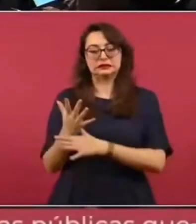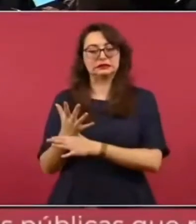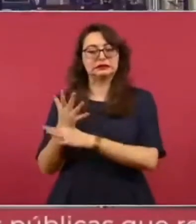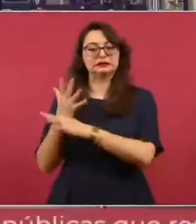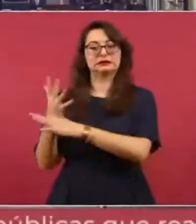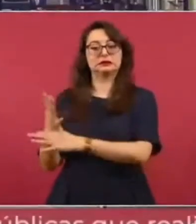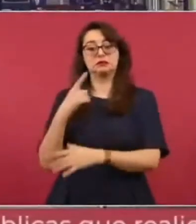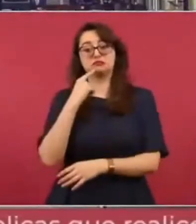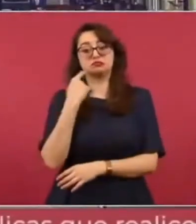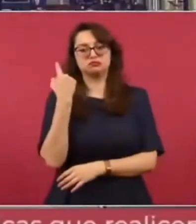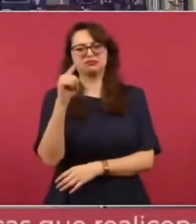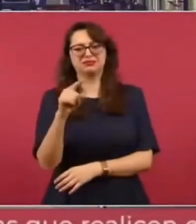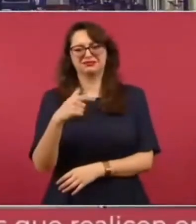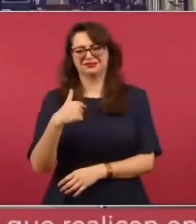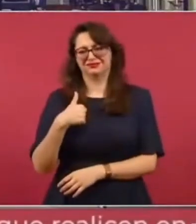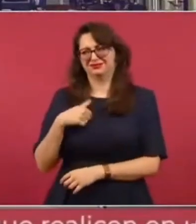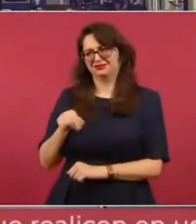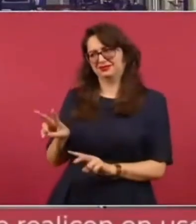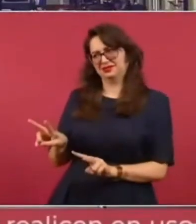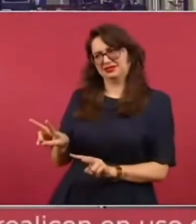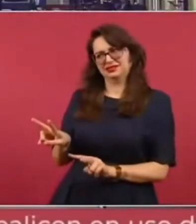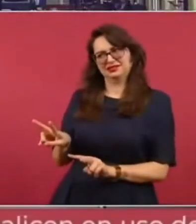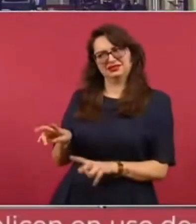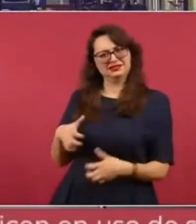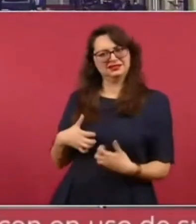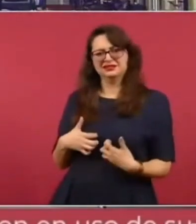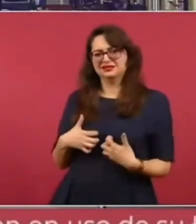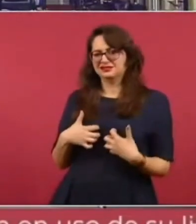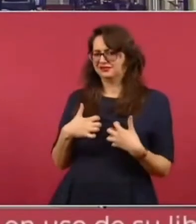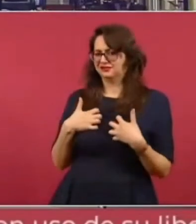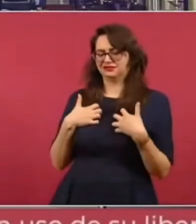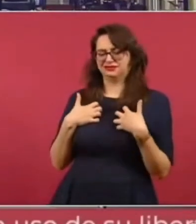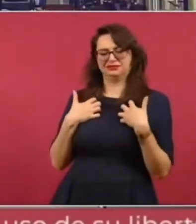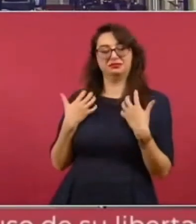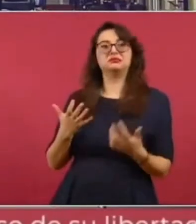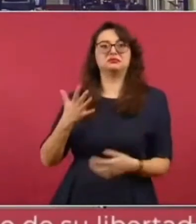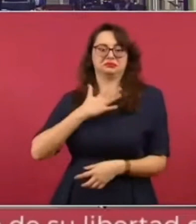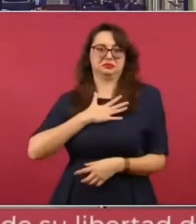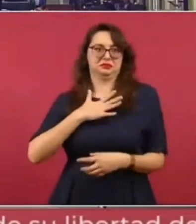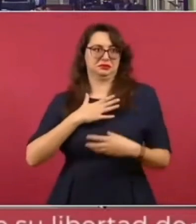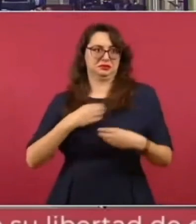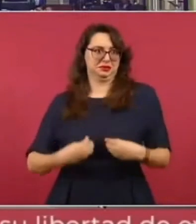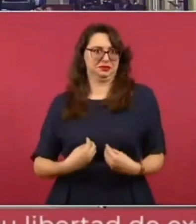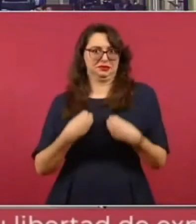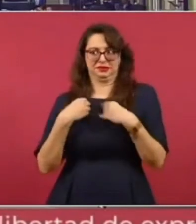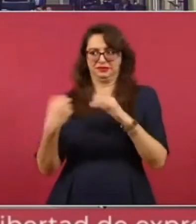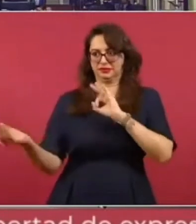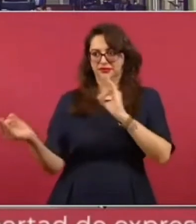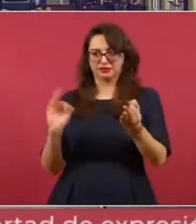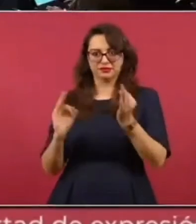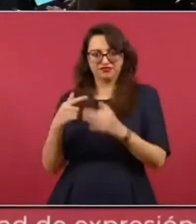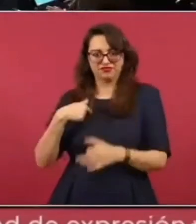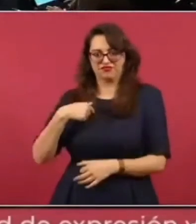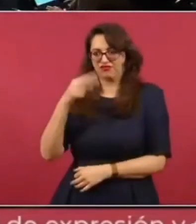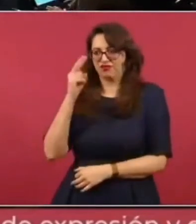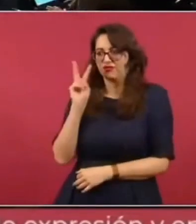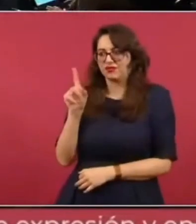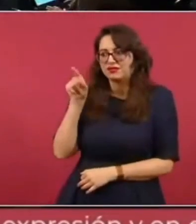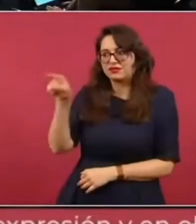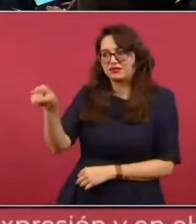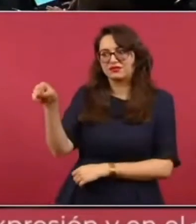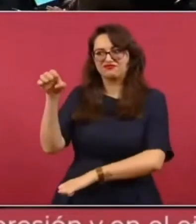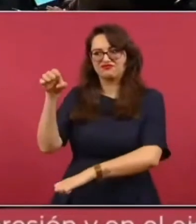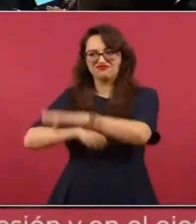porque yo vivo en Playa del Carmen, tengo muchos años viviendo ahí y pues la devastación que creo en todas